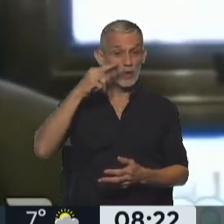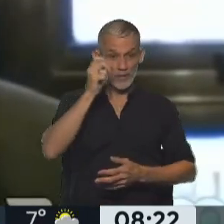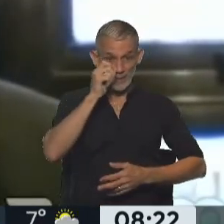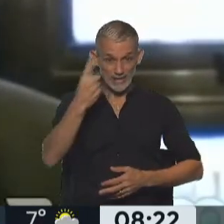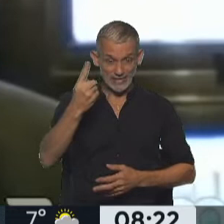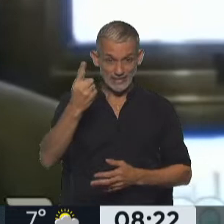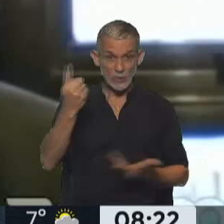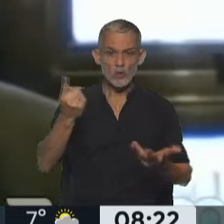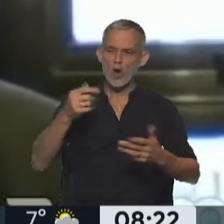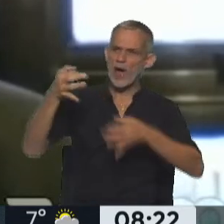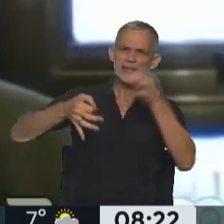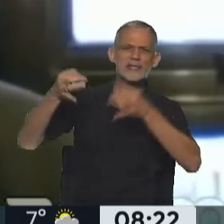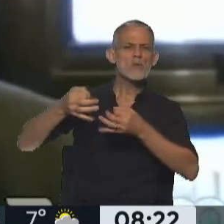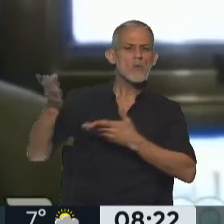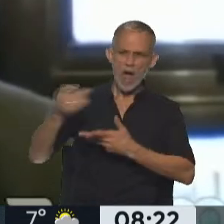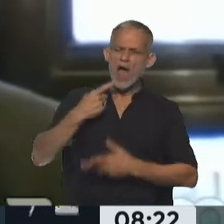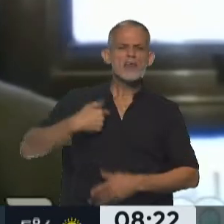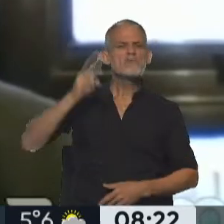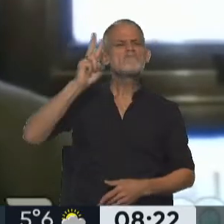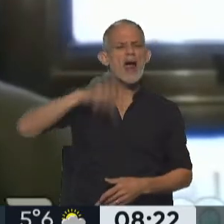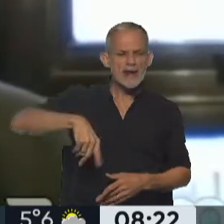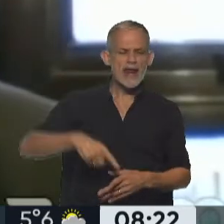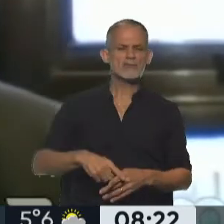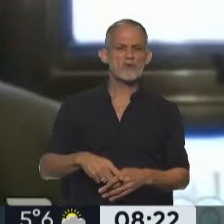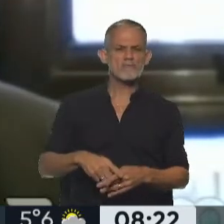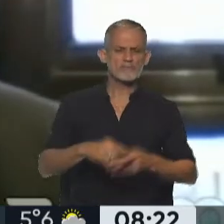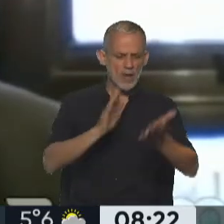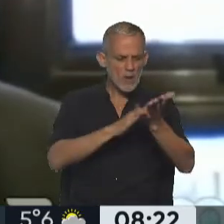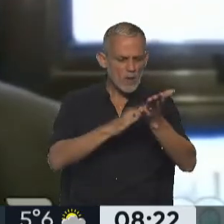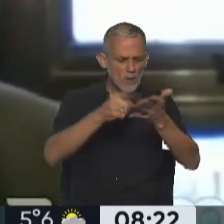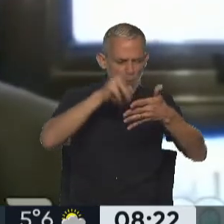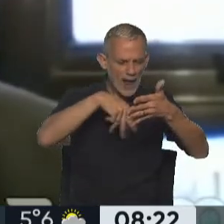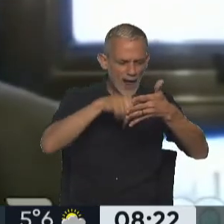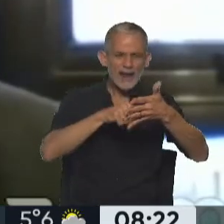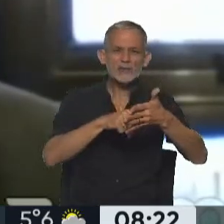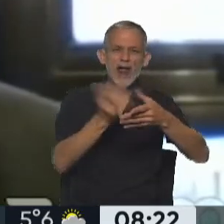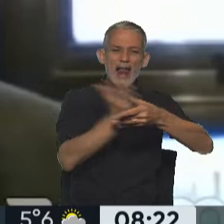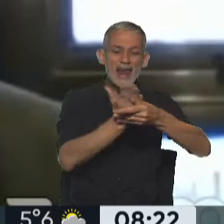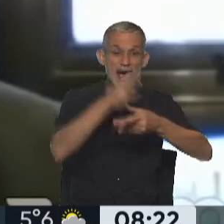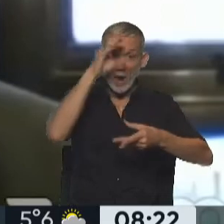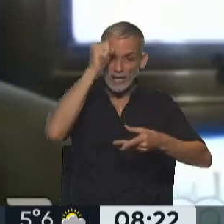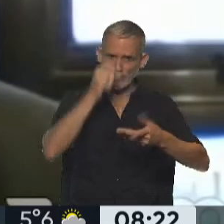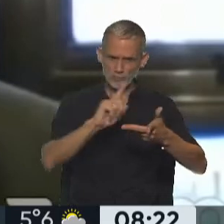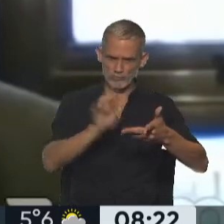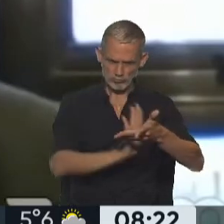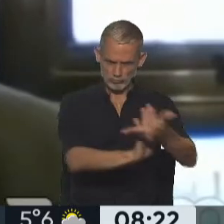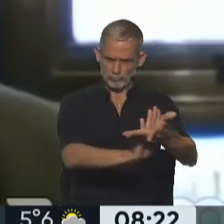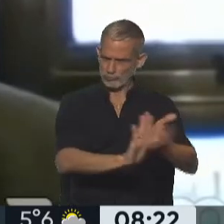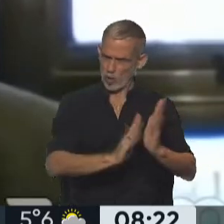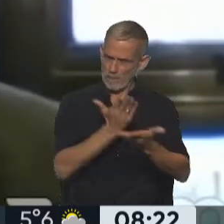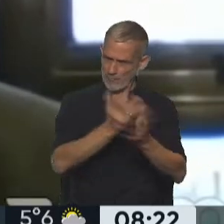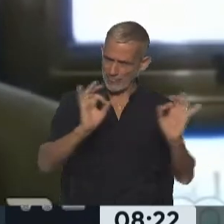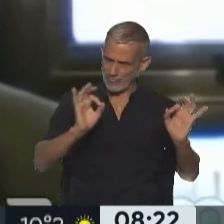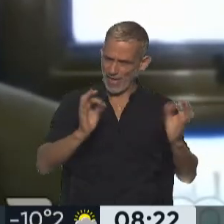nos dio la razón y rechazó la incorporación por lectura de los legajos arrepentidos, o sea, rechazó hasta pedirlos.